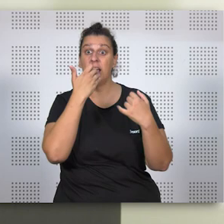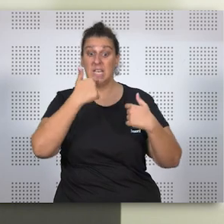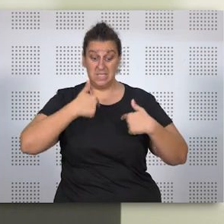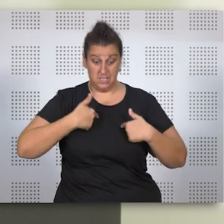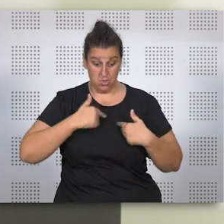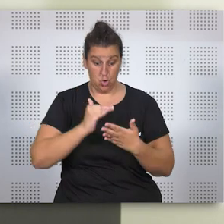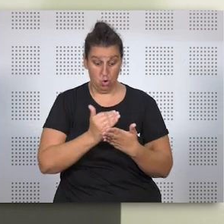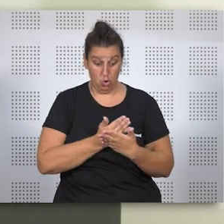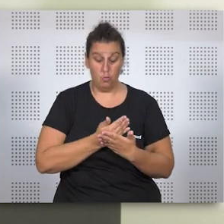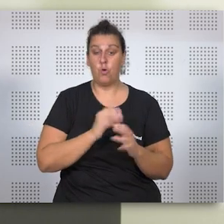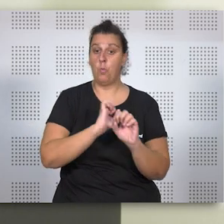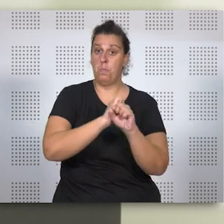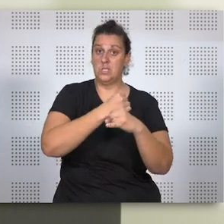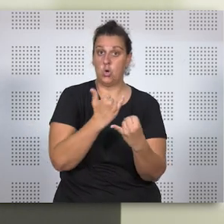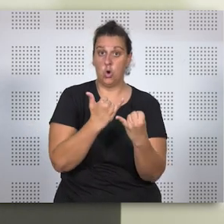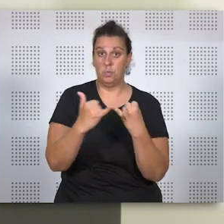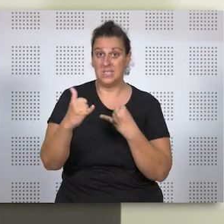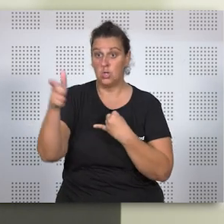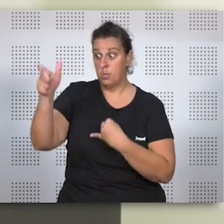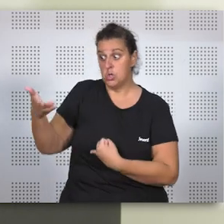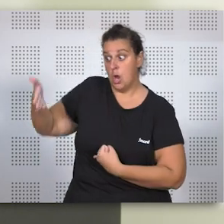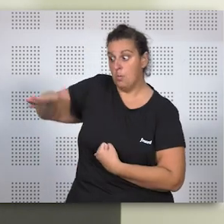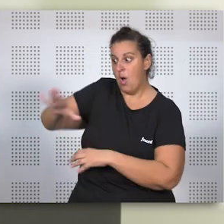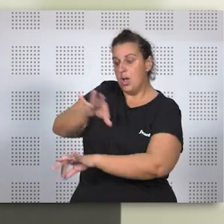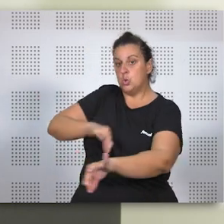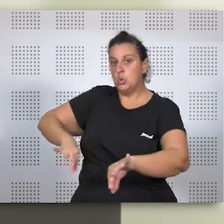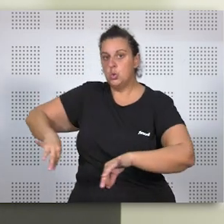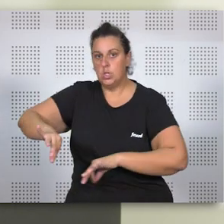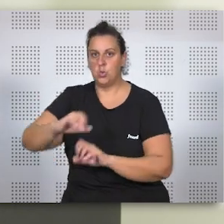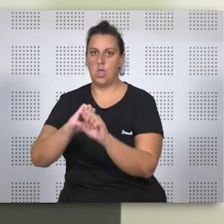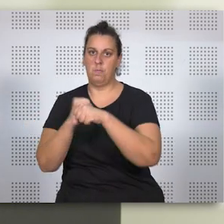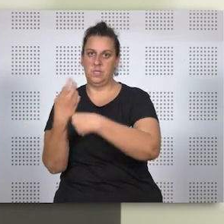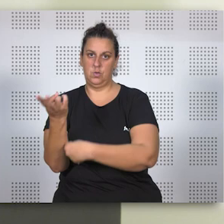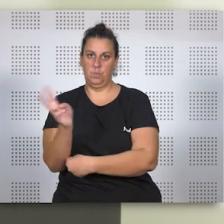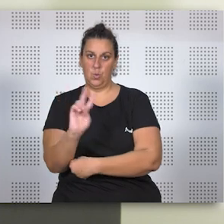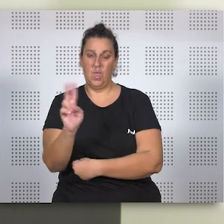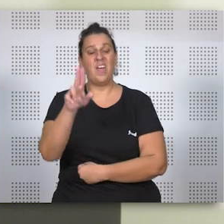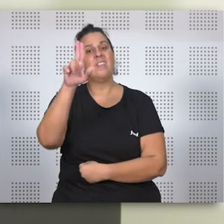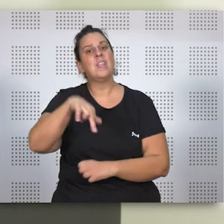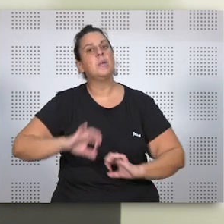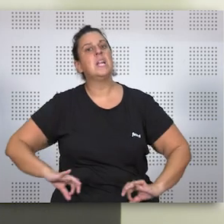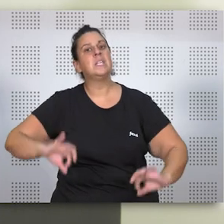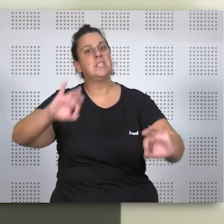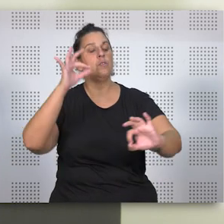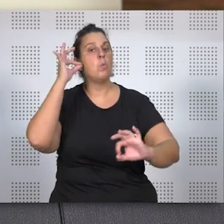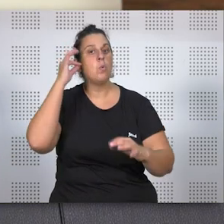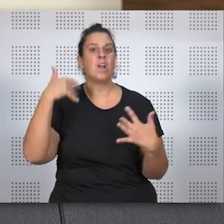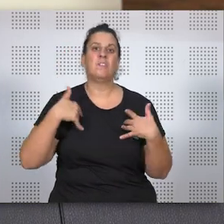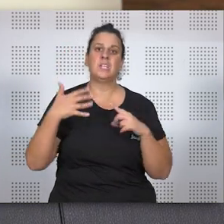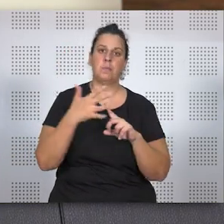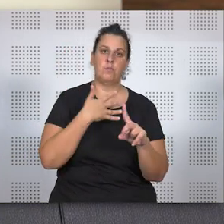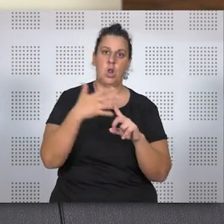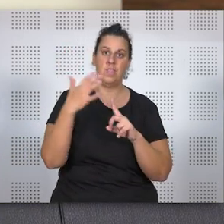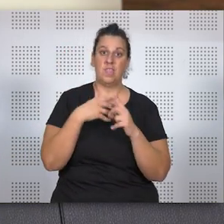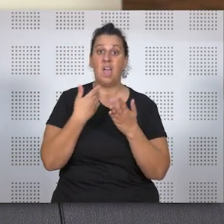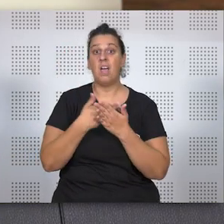lógicamente, se excepciona, se exceptúa a las mujeres víctimas de violencia de género, que puedan acreditar violencia